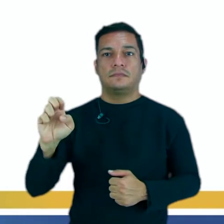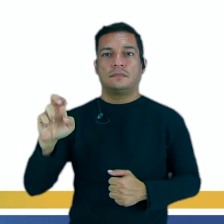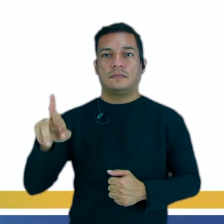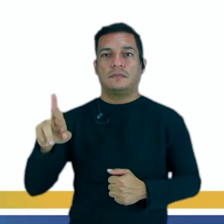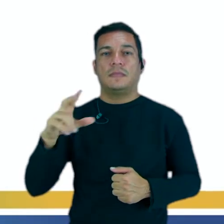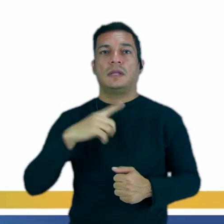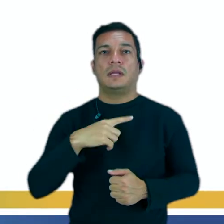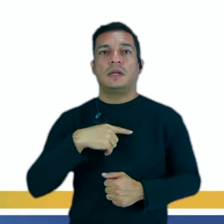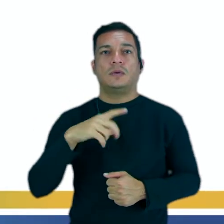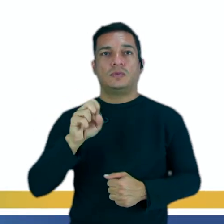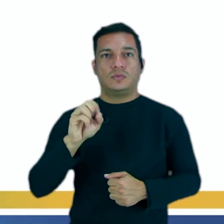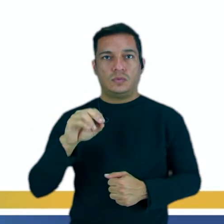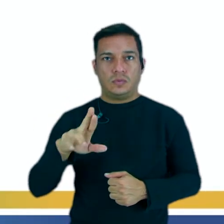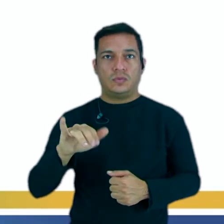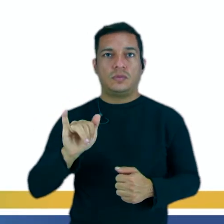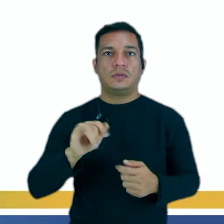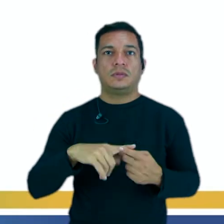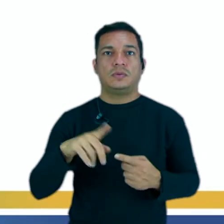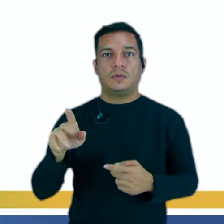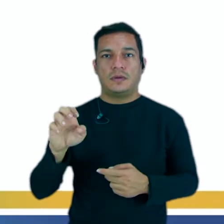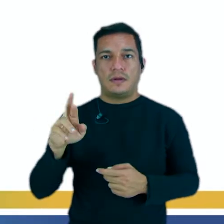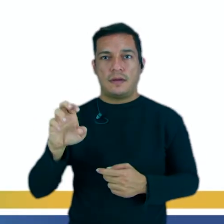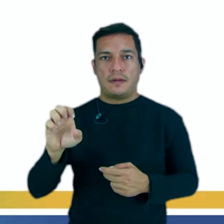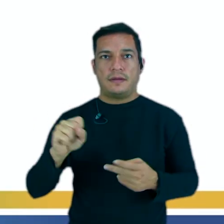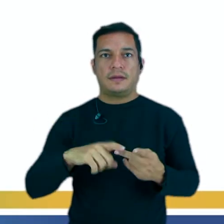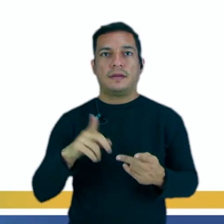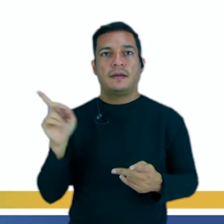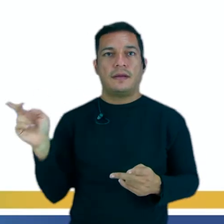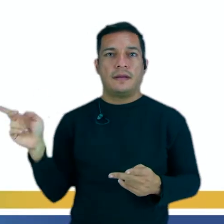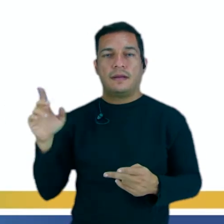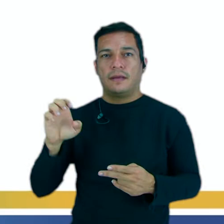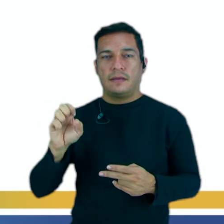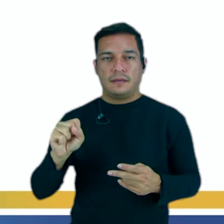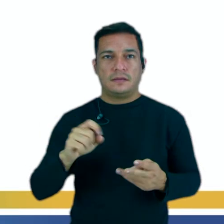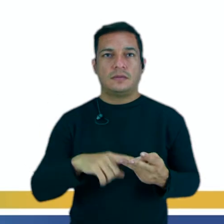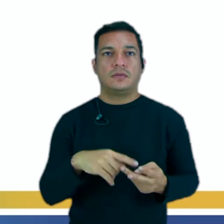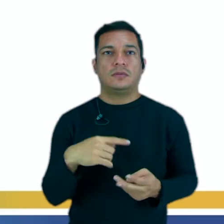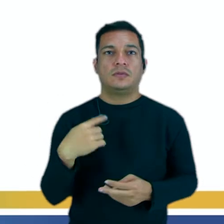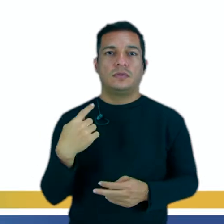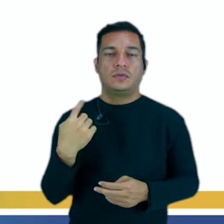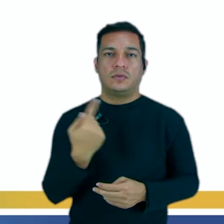soy, tú eres, él, ella, o usted, es.